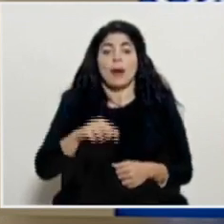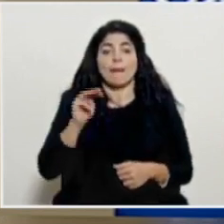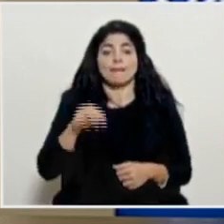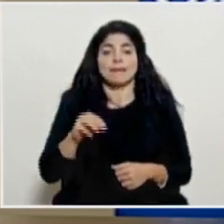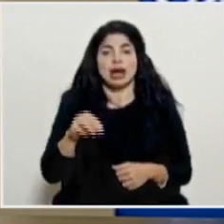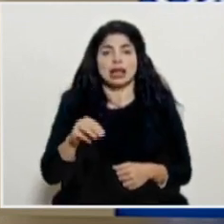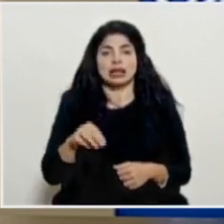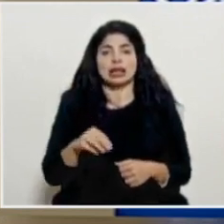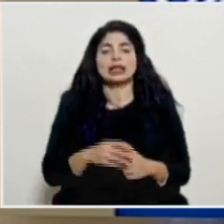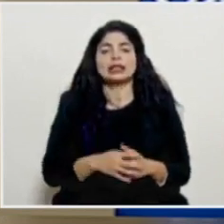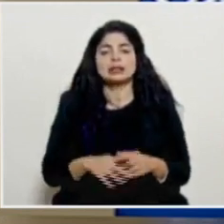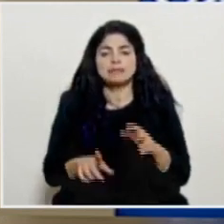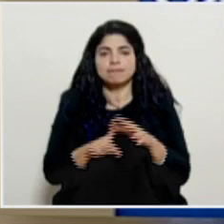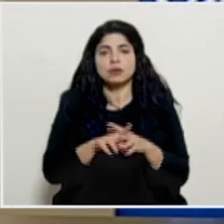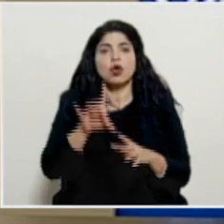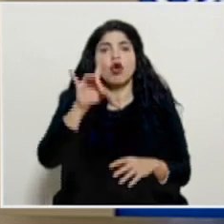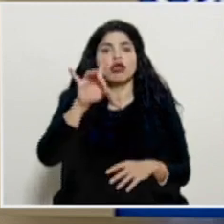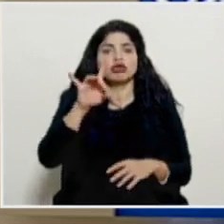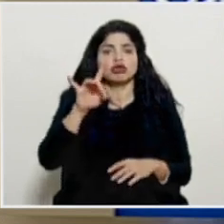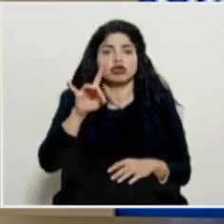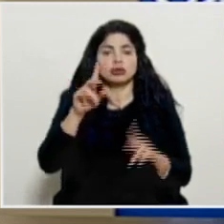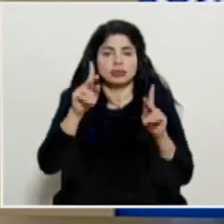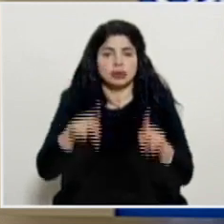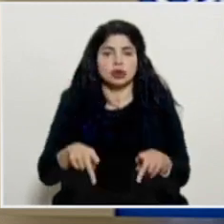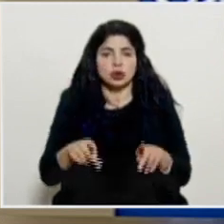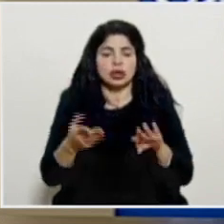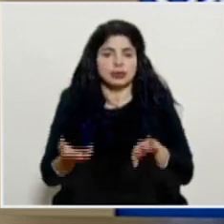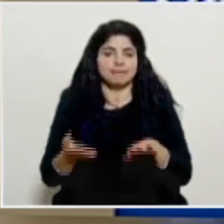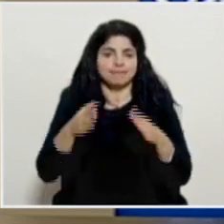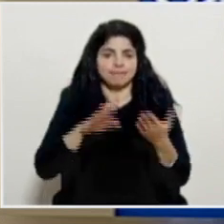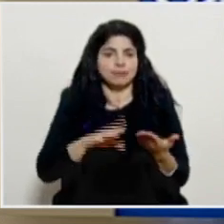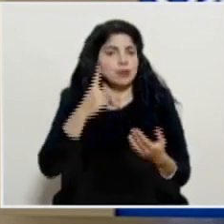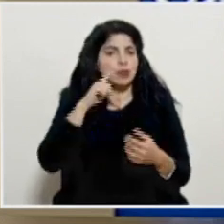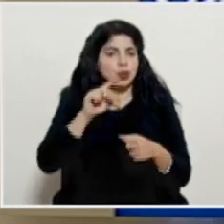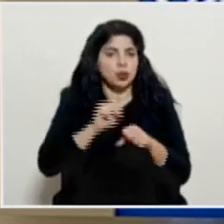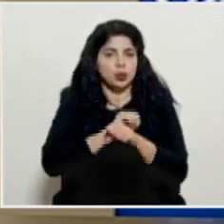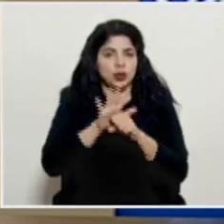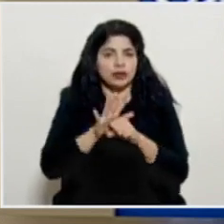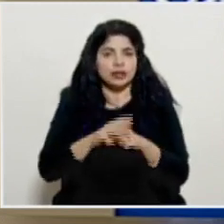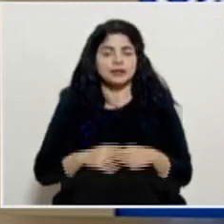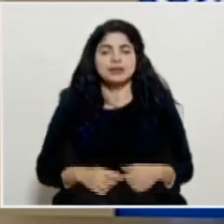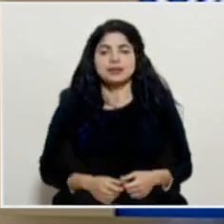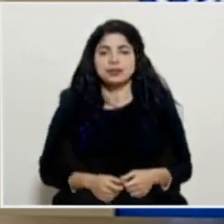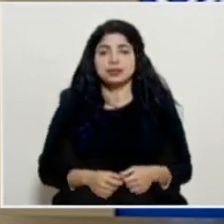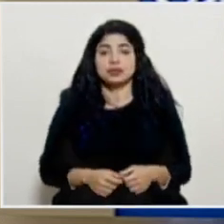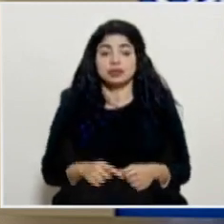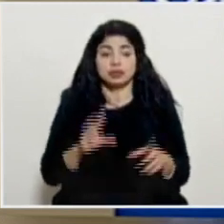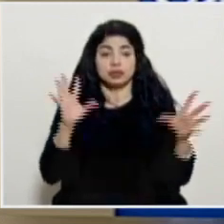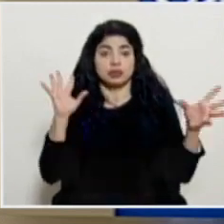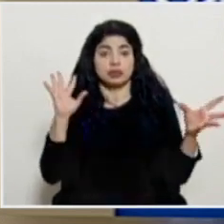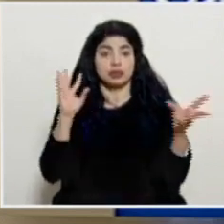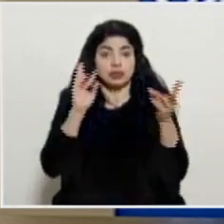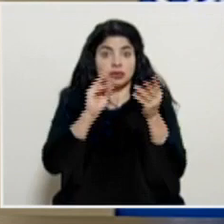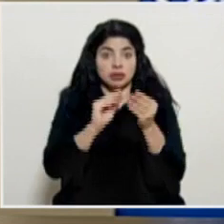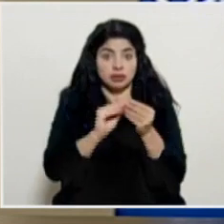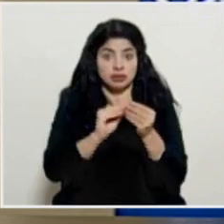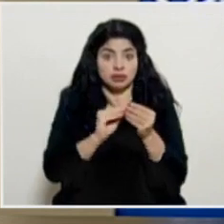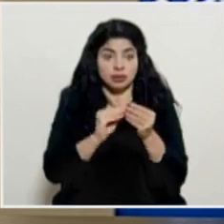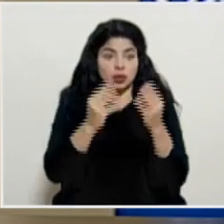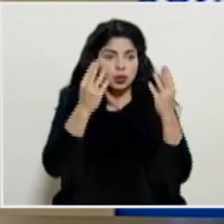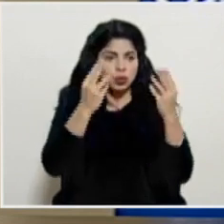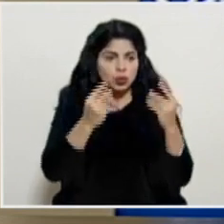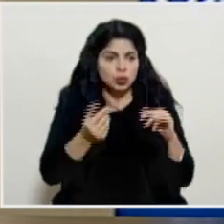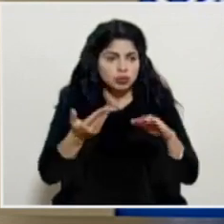martes se registran 8 personas fallecidas por COVID-19. Con esta cantidad de